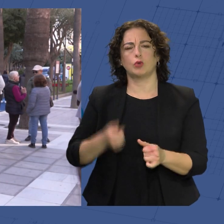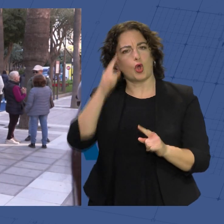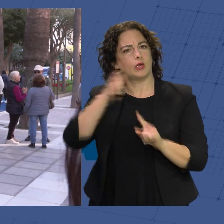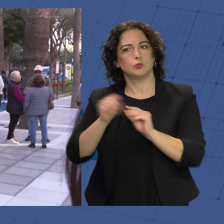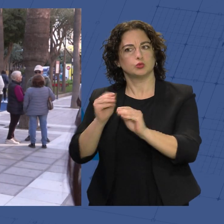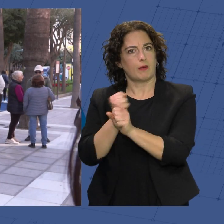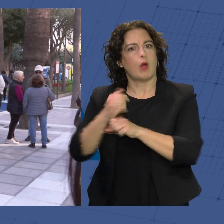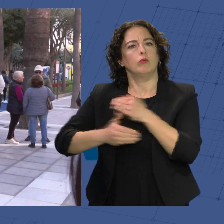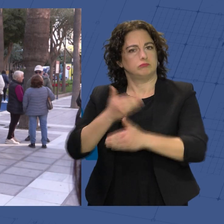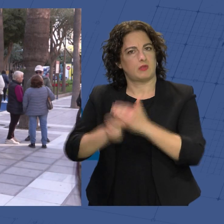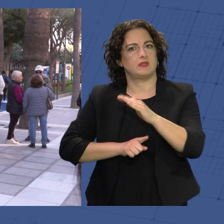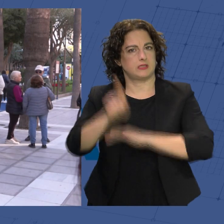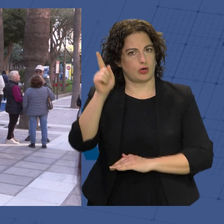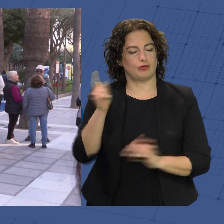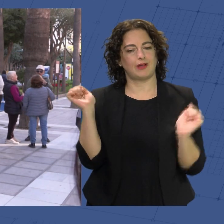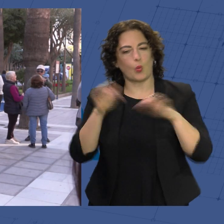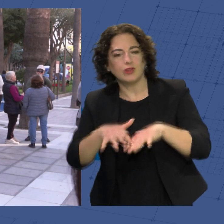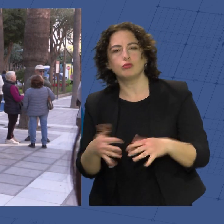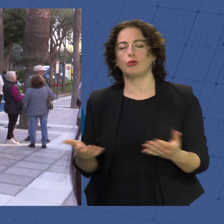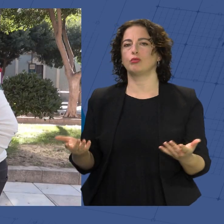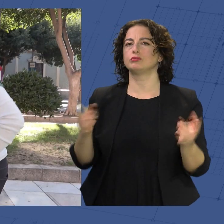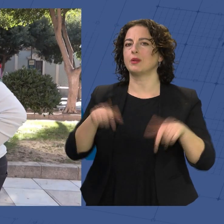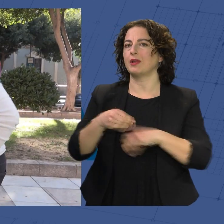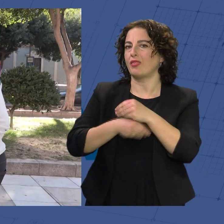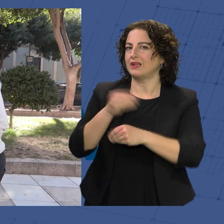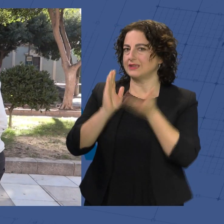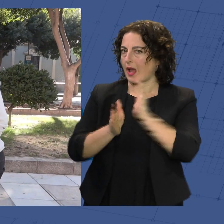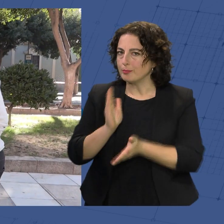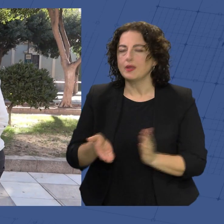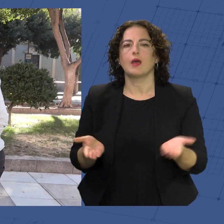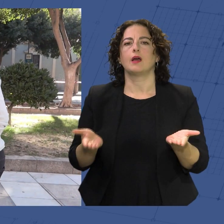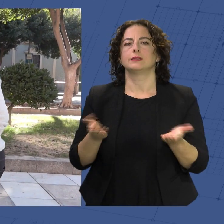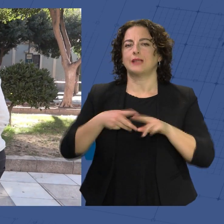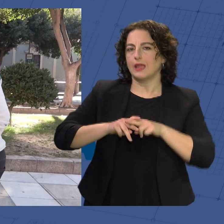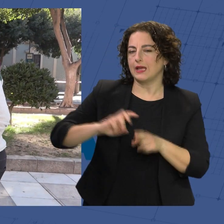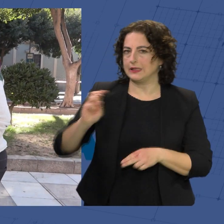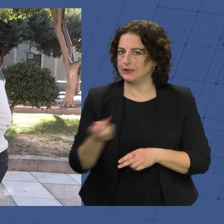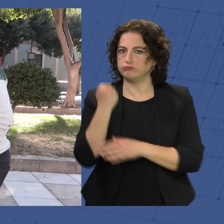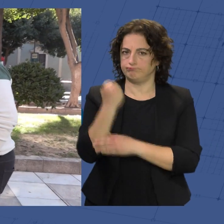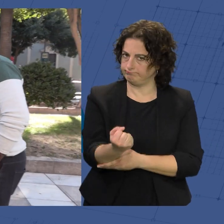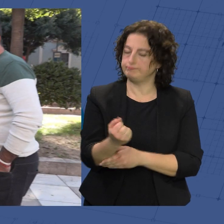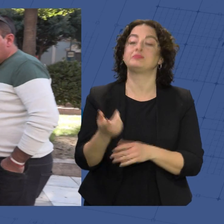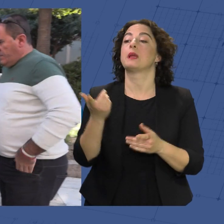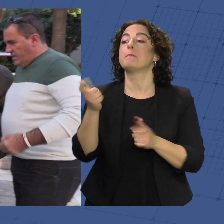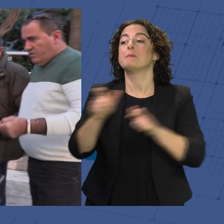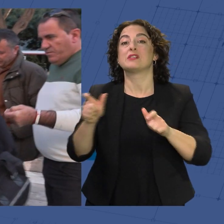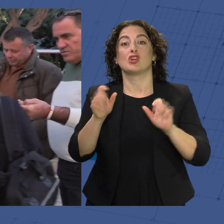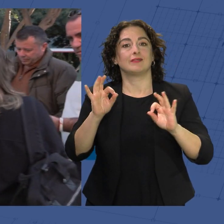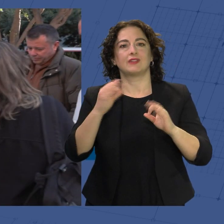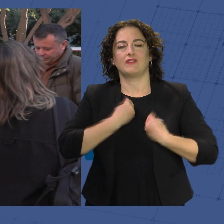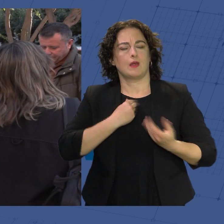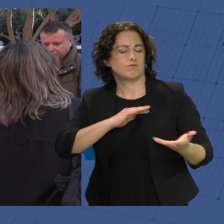su actividad, para que tengan ese punto de encuentro, para que puedan realizar sus terapias, sus talleres. Y es que la vida de estas personas cambia